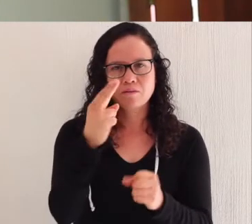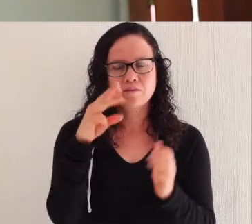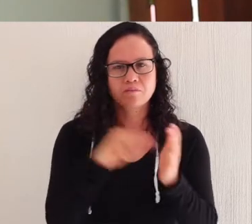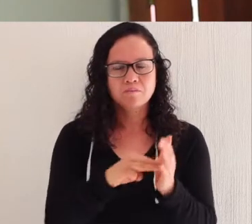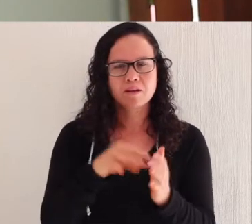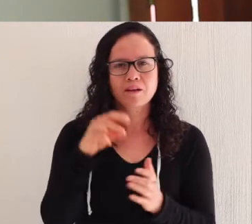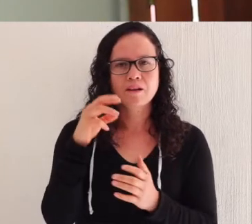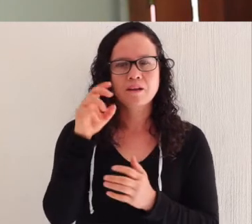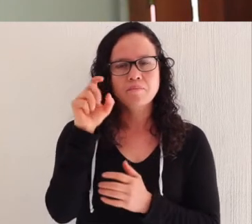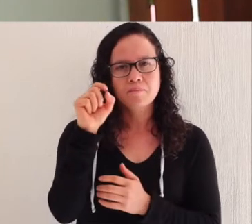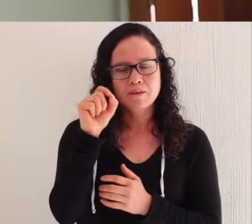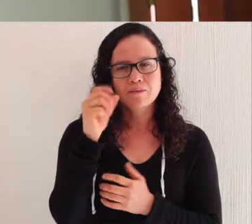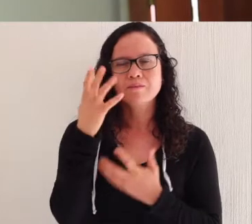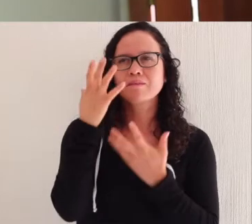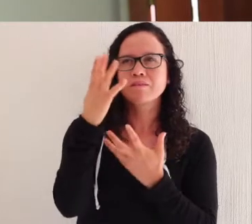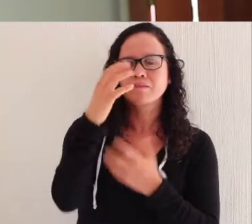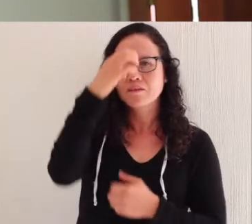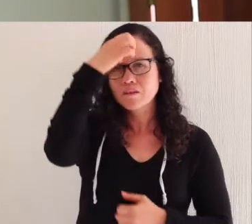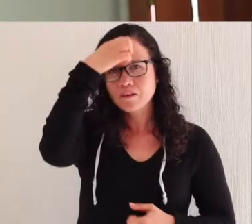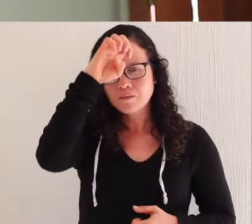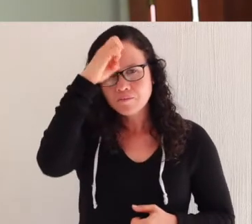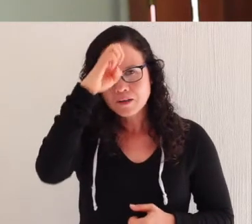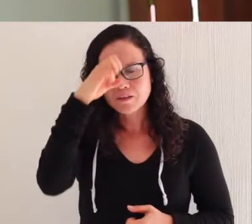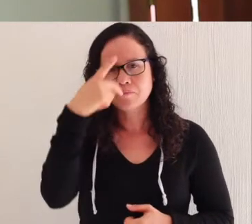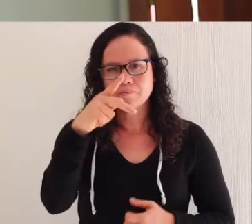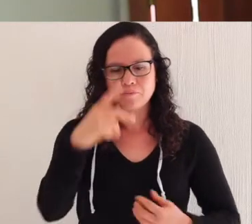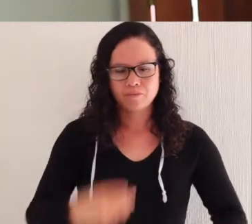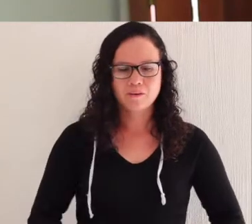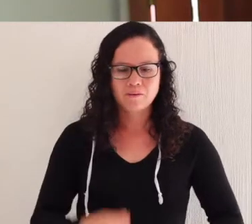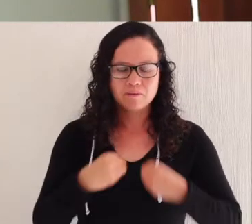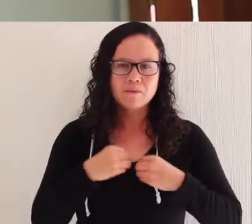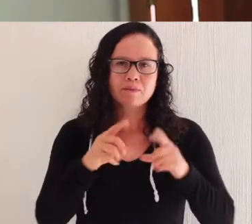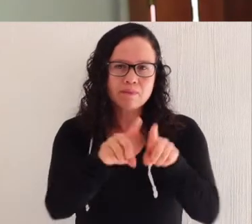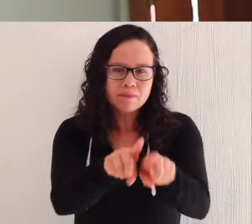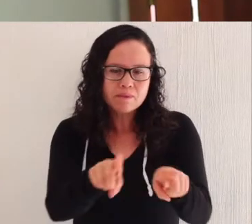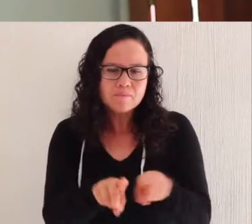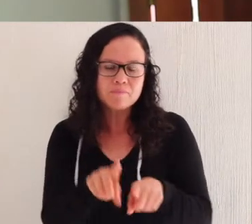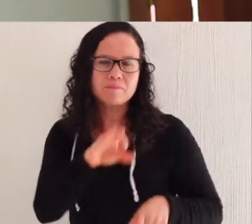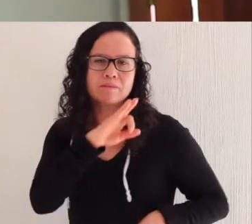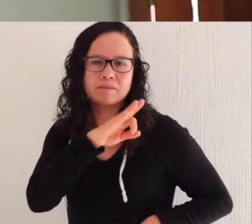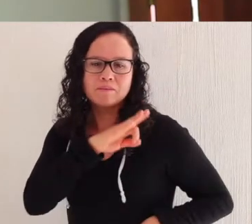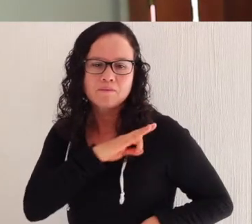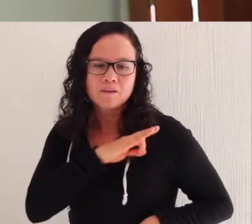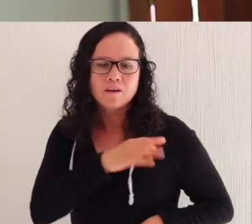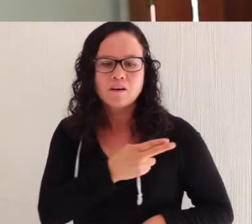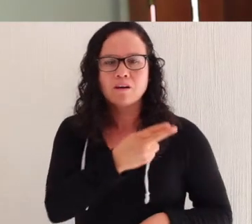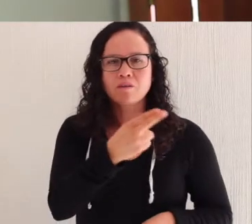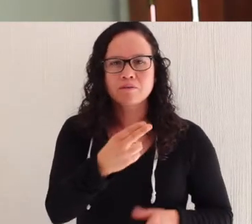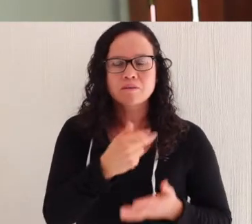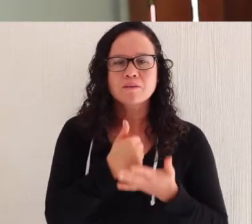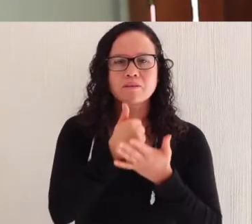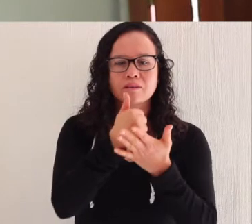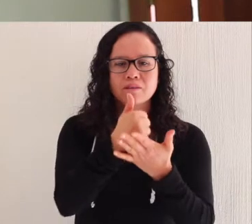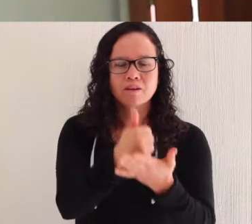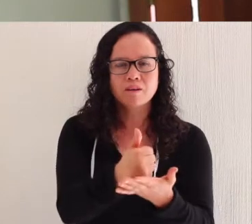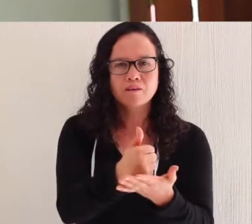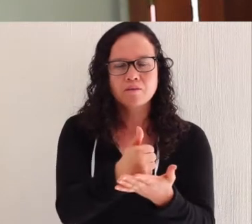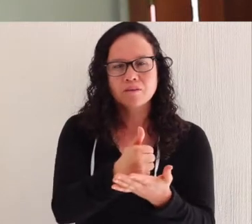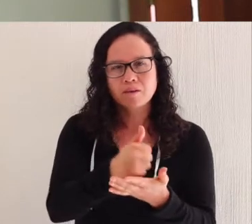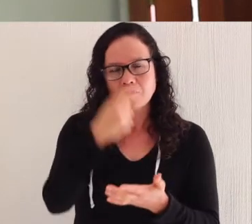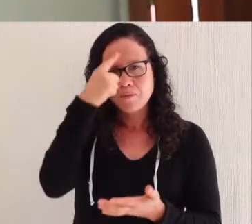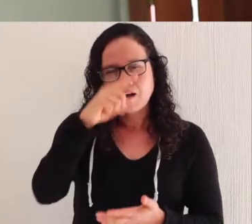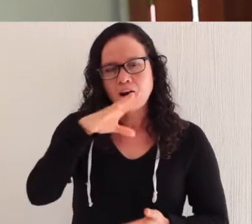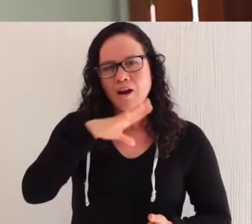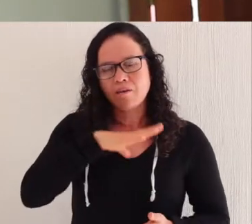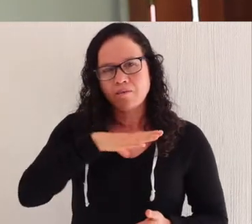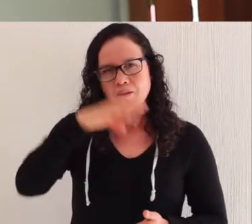que esta experiencia de vida y también de fe les haya sido de provecho y de experiencia de que